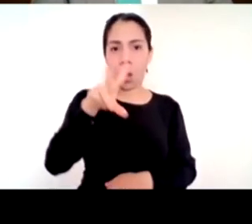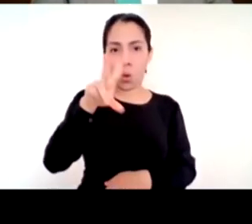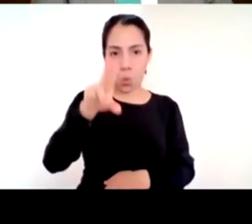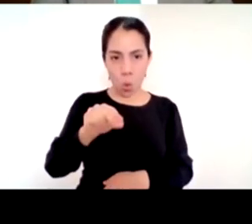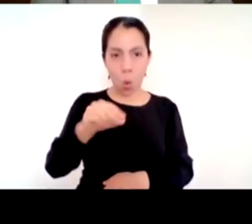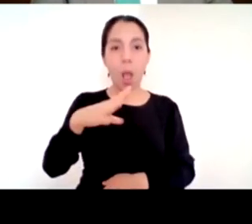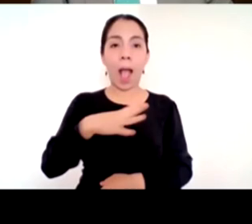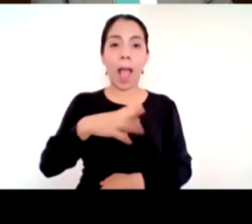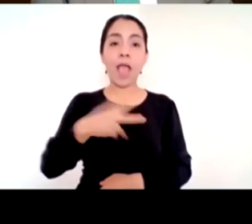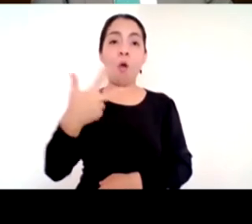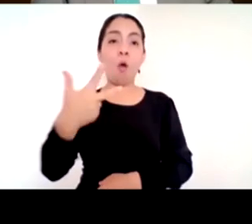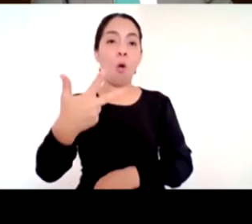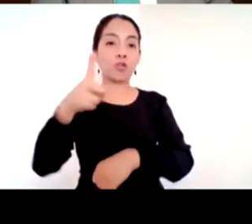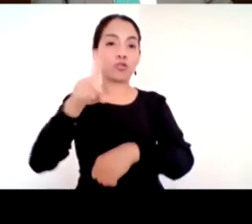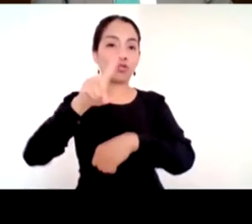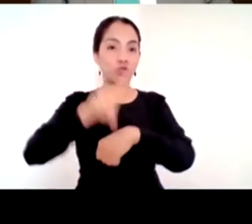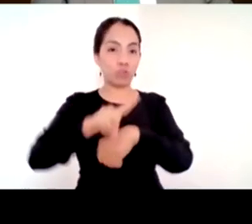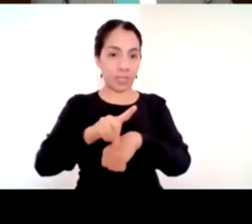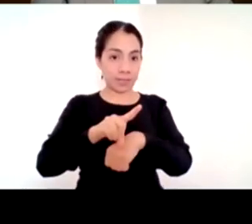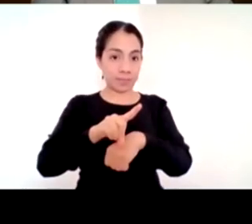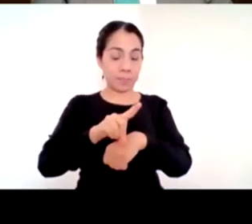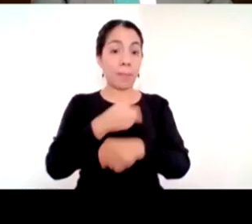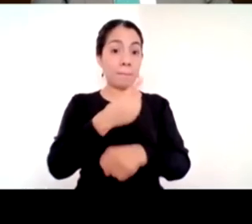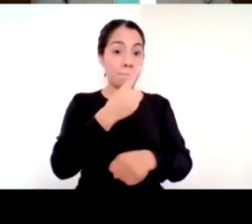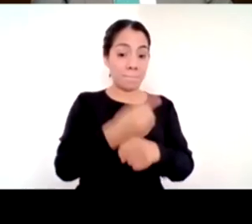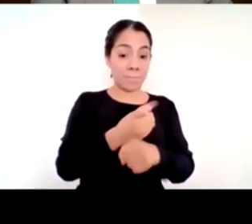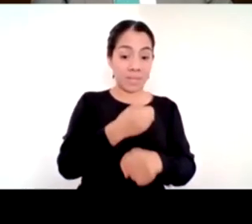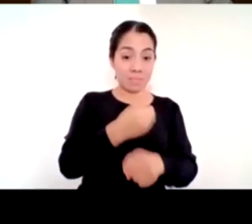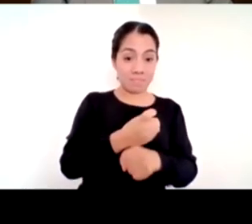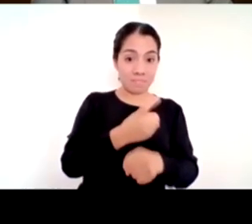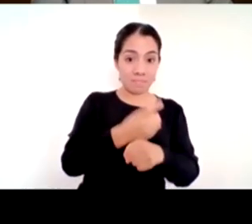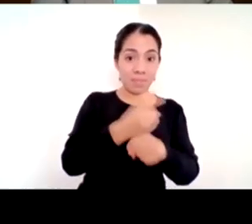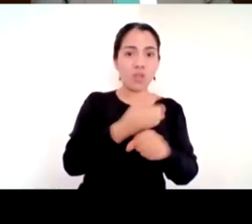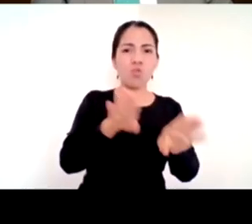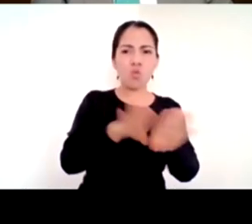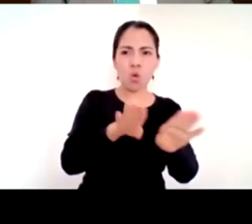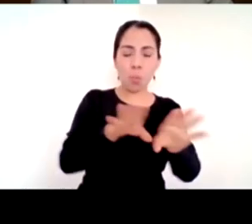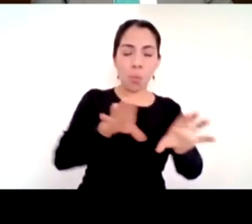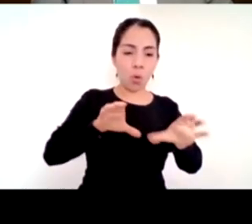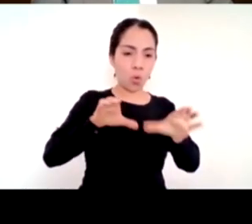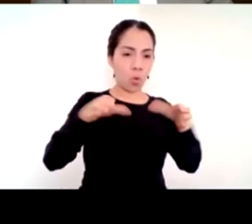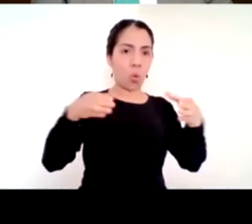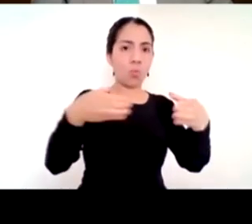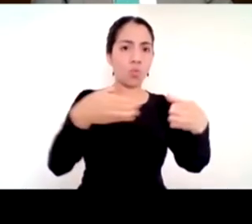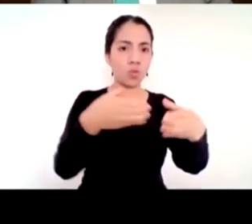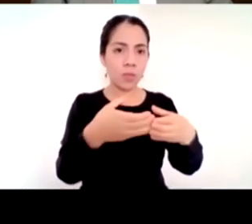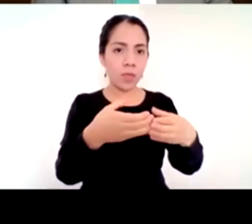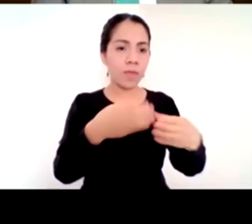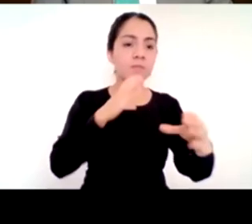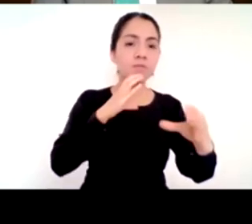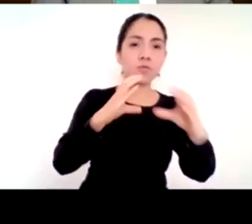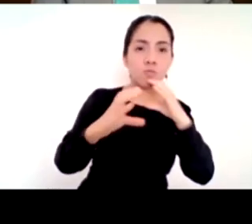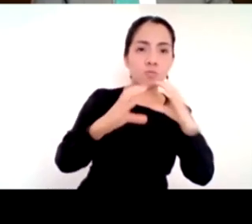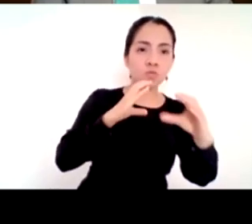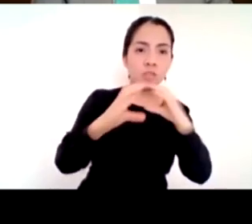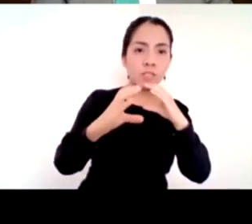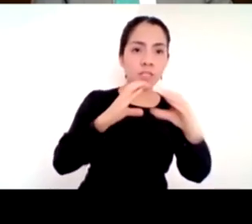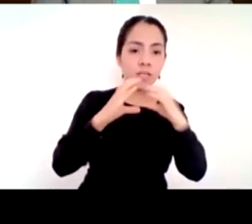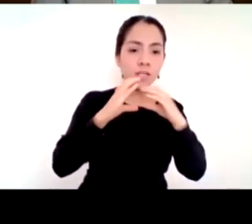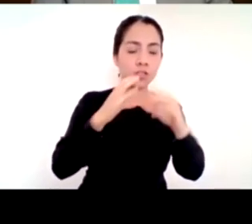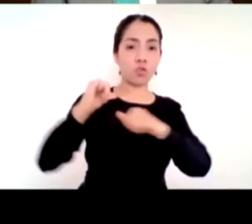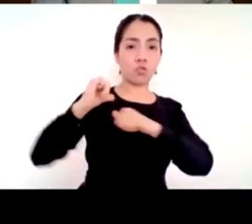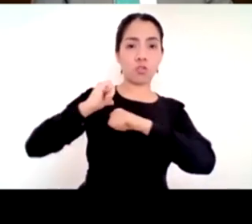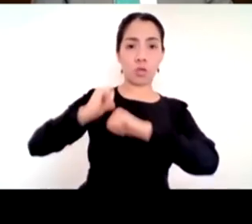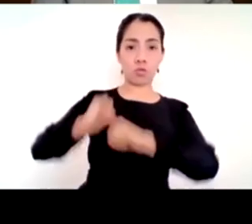primero es organizarnos hacia el interior de las comunidades, ver cómo nos íbamos a comunicar entre autoridades,